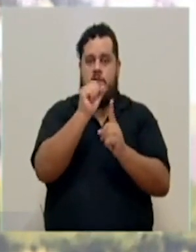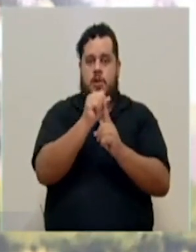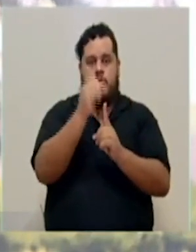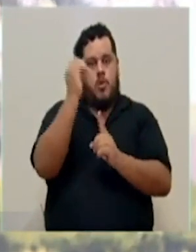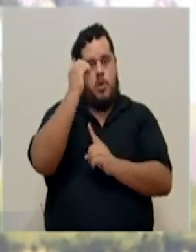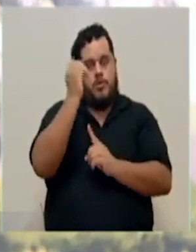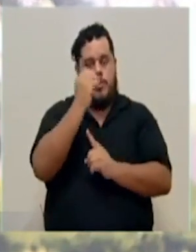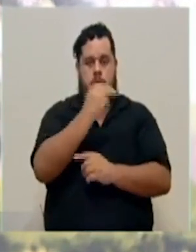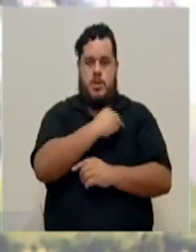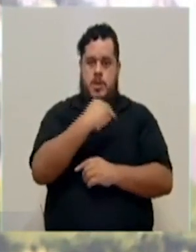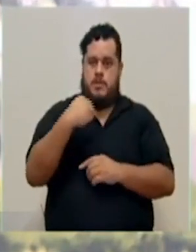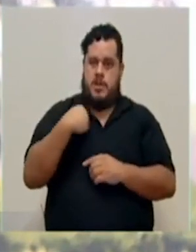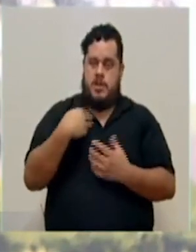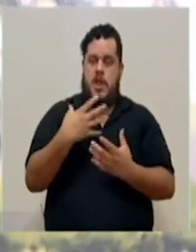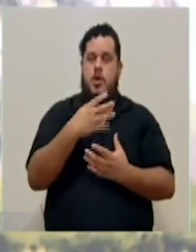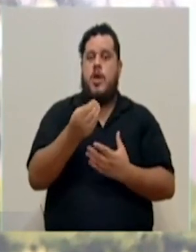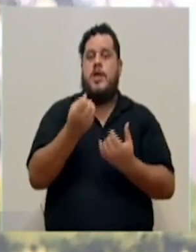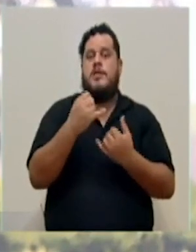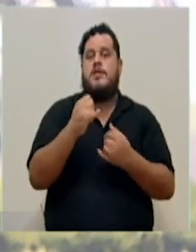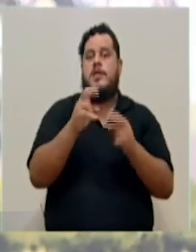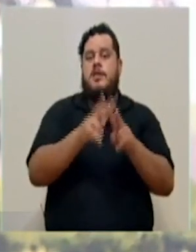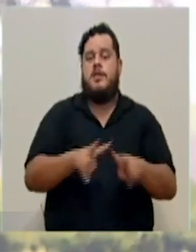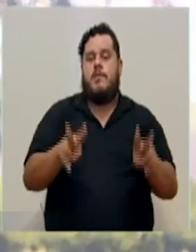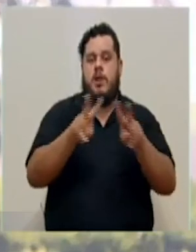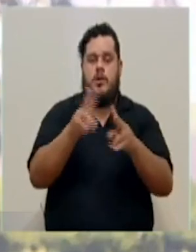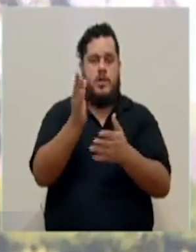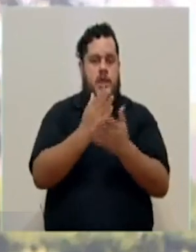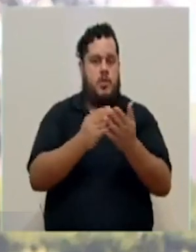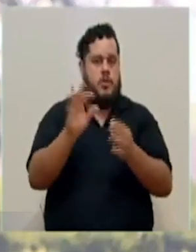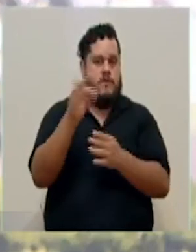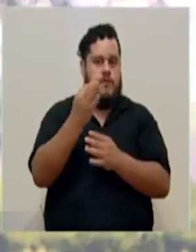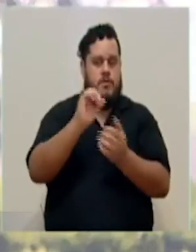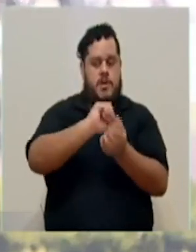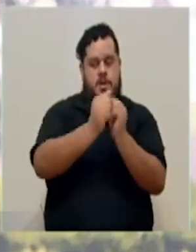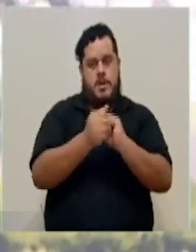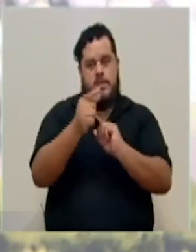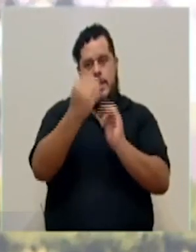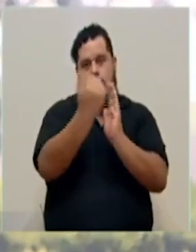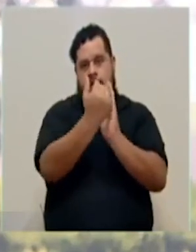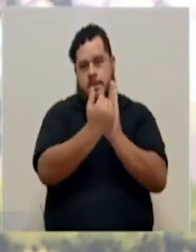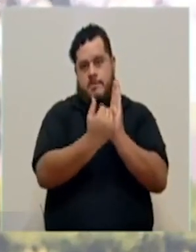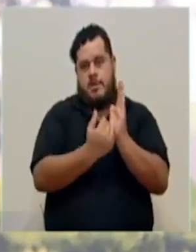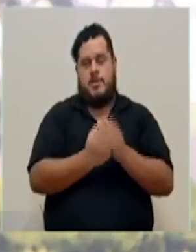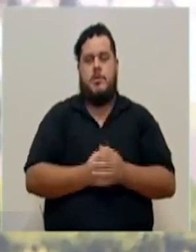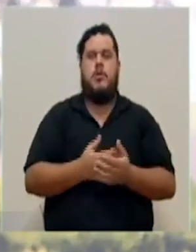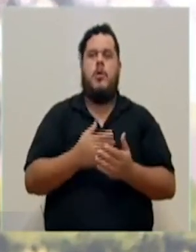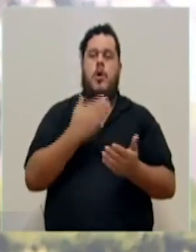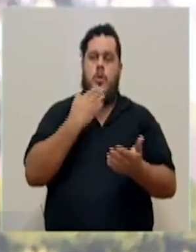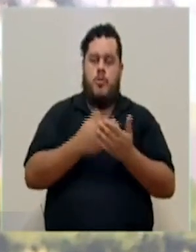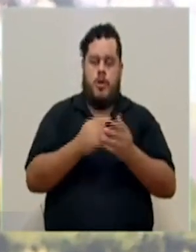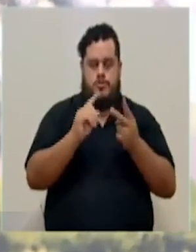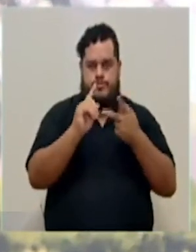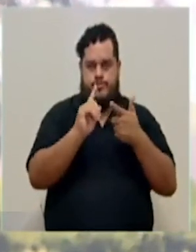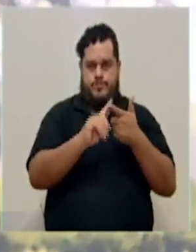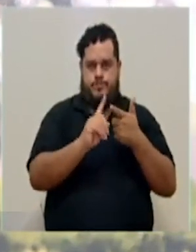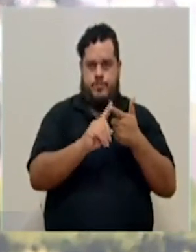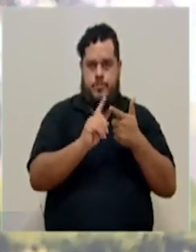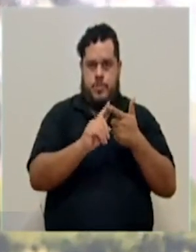valoraría de alguna forma cambiar este requisito. Queríamos consultarle también sobre